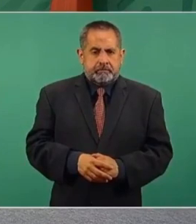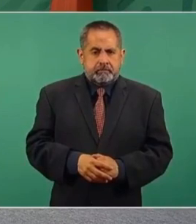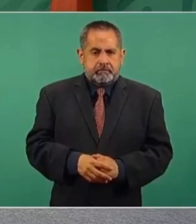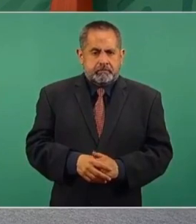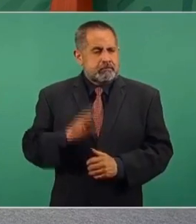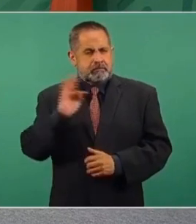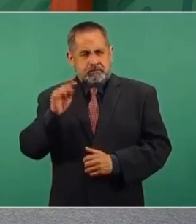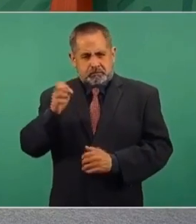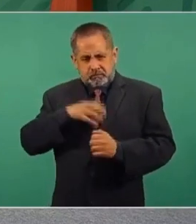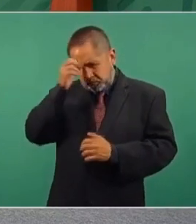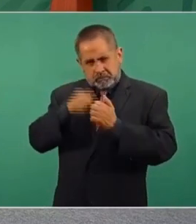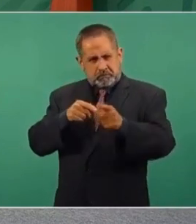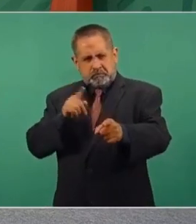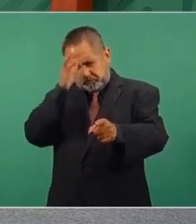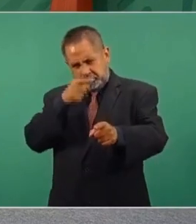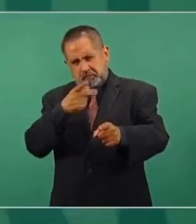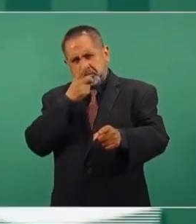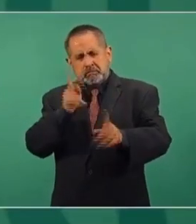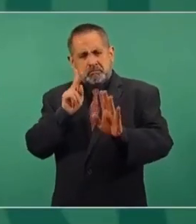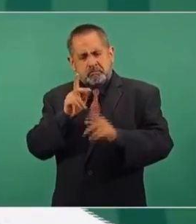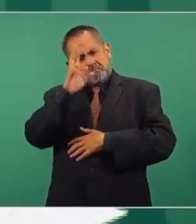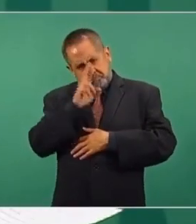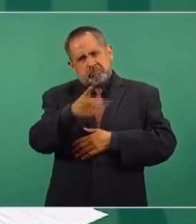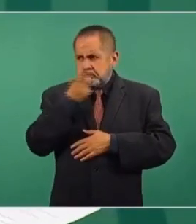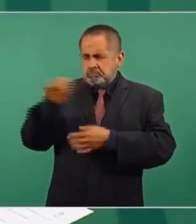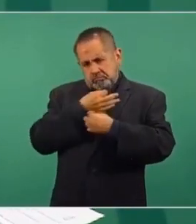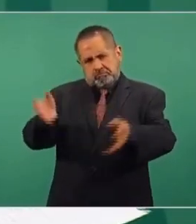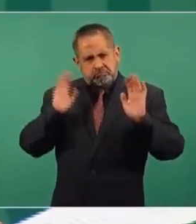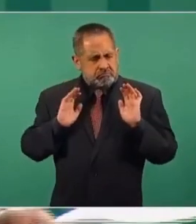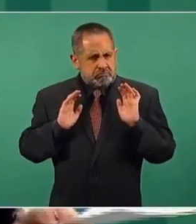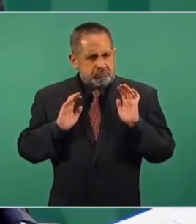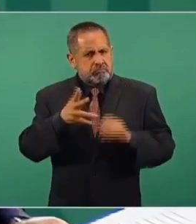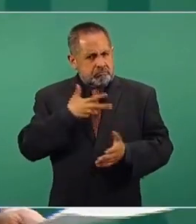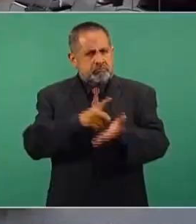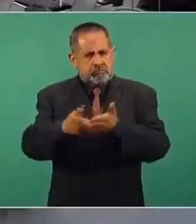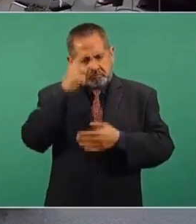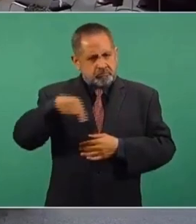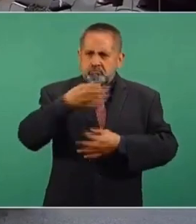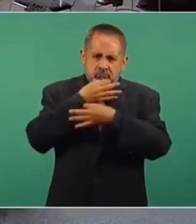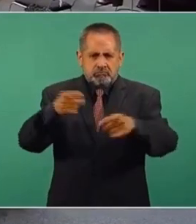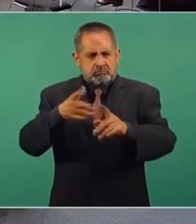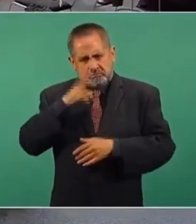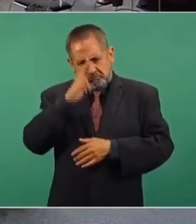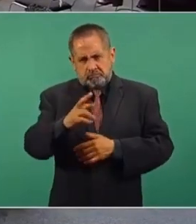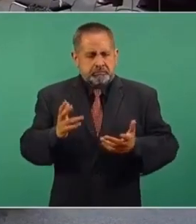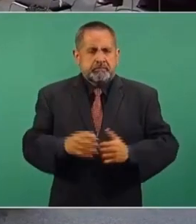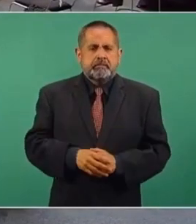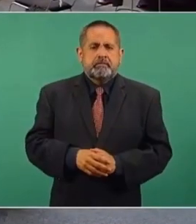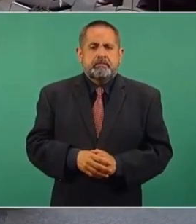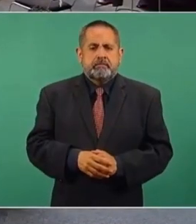Puedo no estar de acuerdo con lo que estás diciendo, pero voy a respetar tu derecho a decirlo.